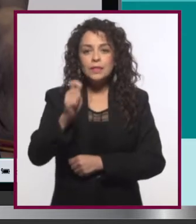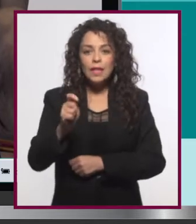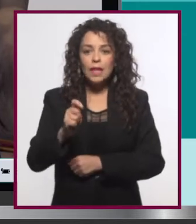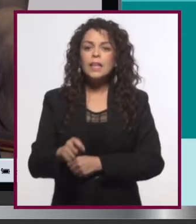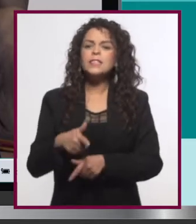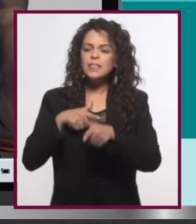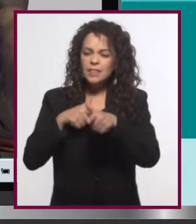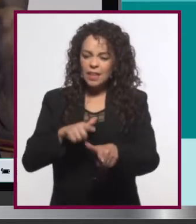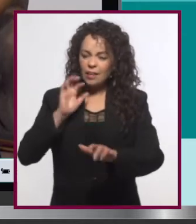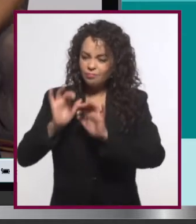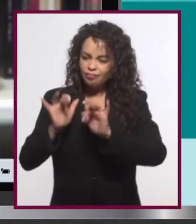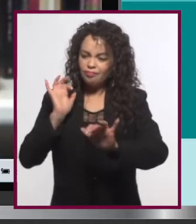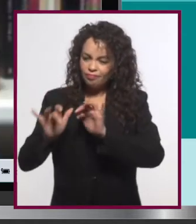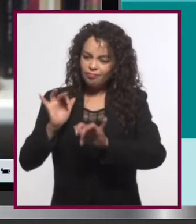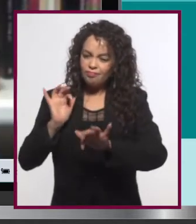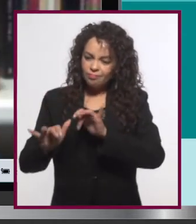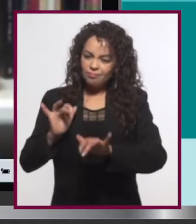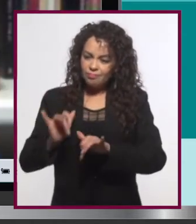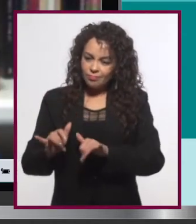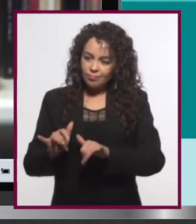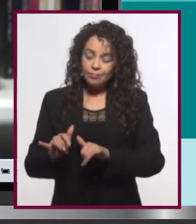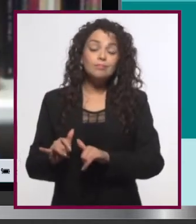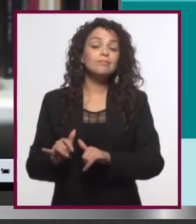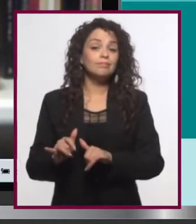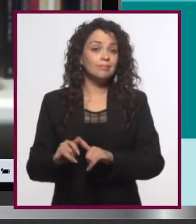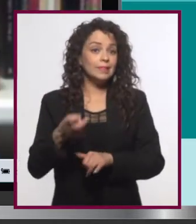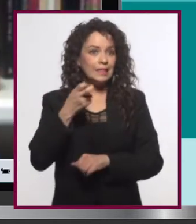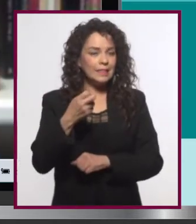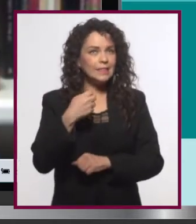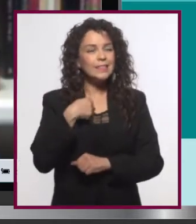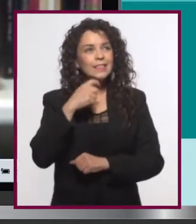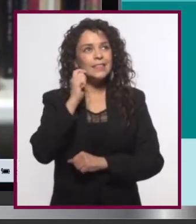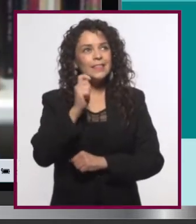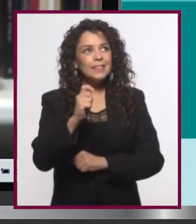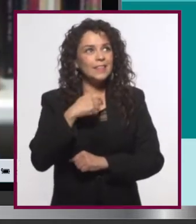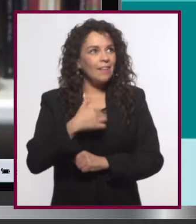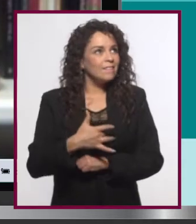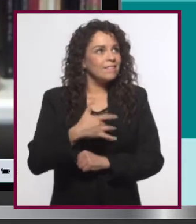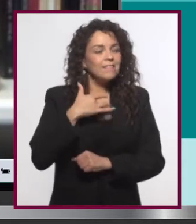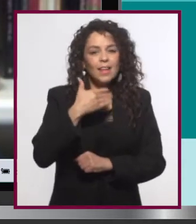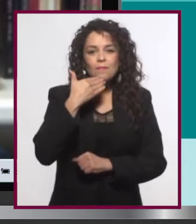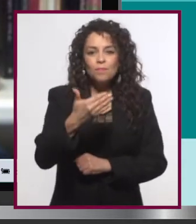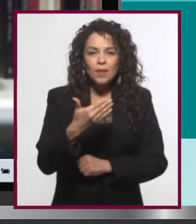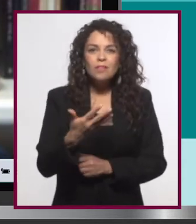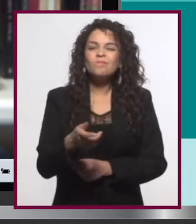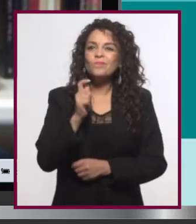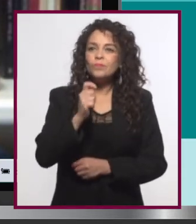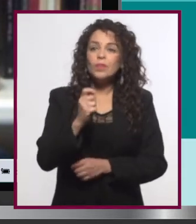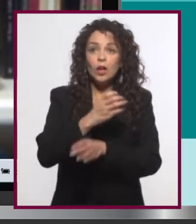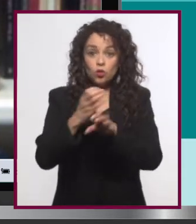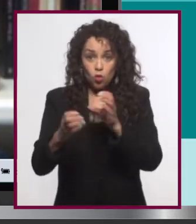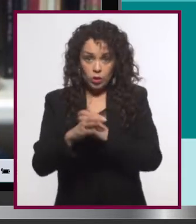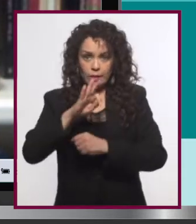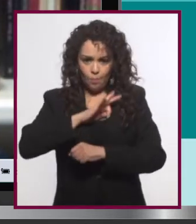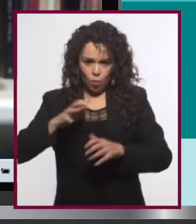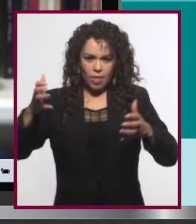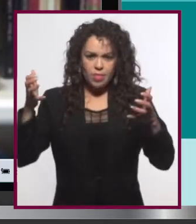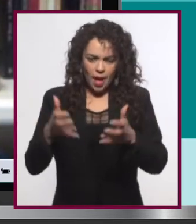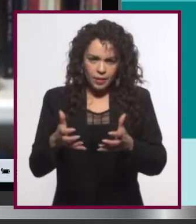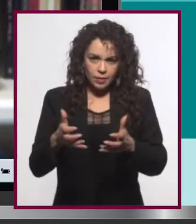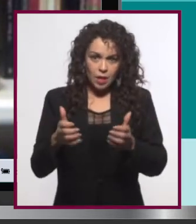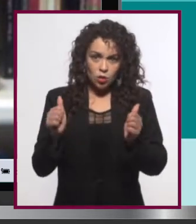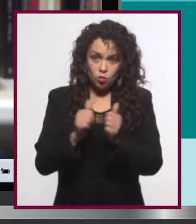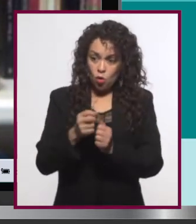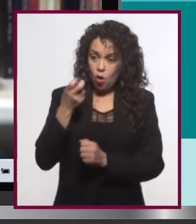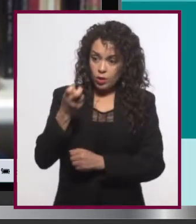conservar el formato escrito? Lo que más me llena de conservar el formato escrito es que hay cosas que se pueden hacer